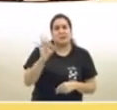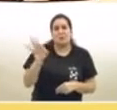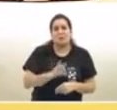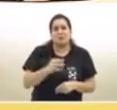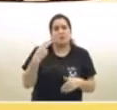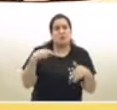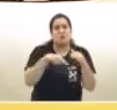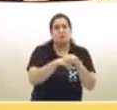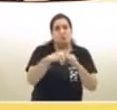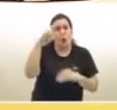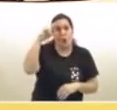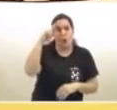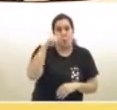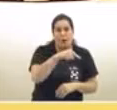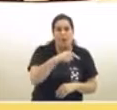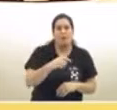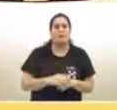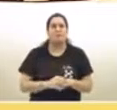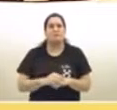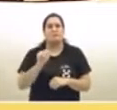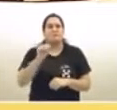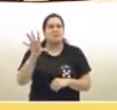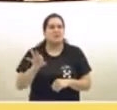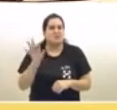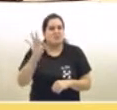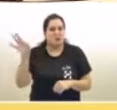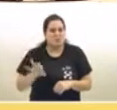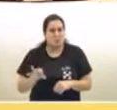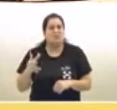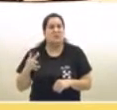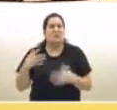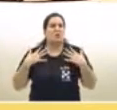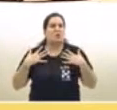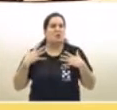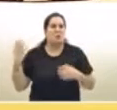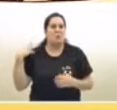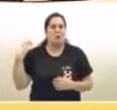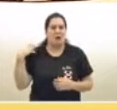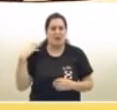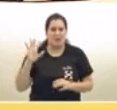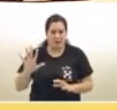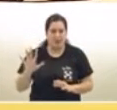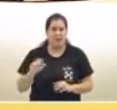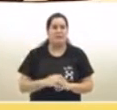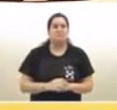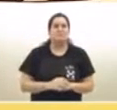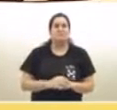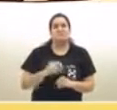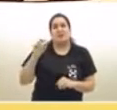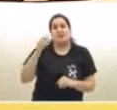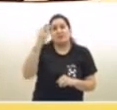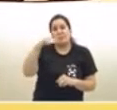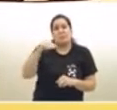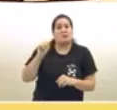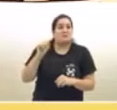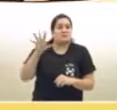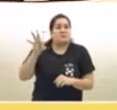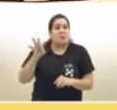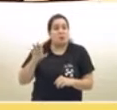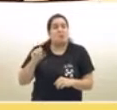y al 55% de ocupación en camas generales y cerca del 50% de ocupación en los leves, en los hoteles. De manera que,